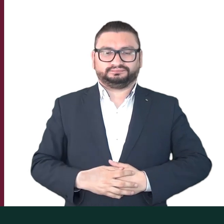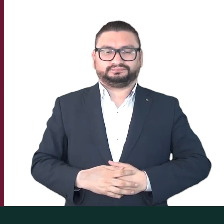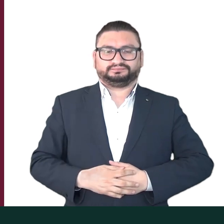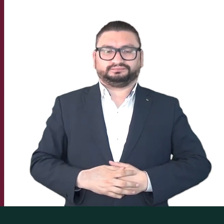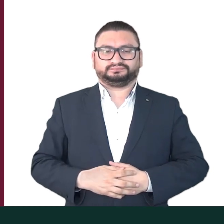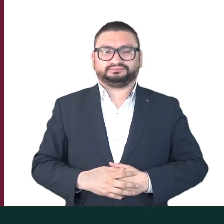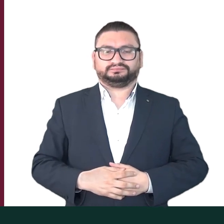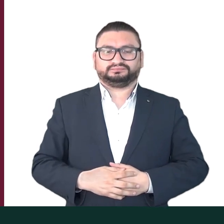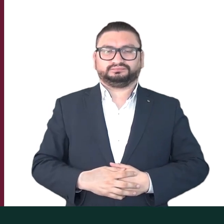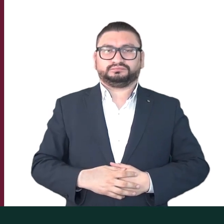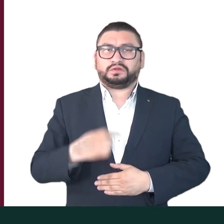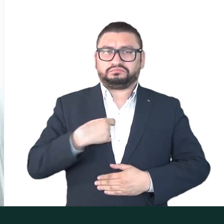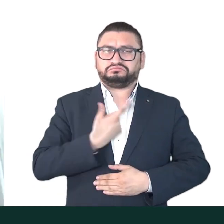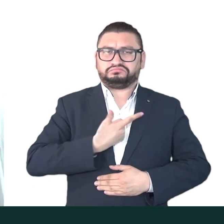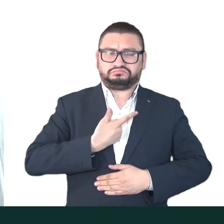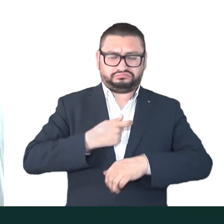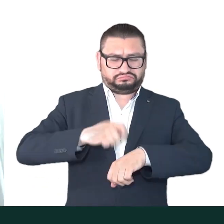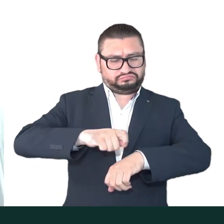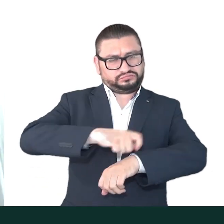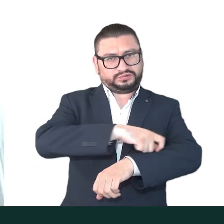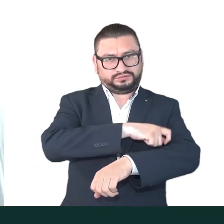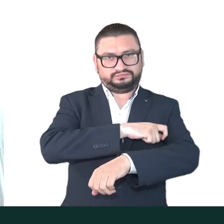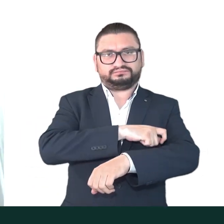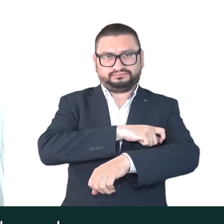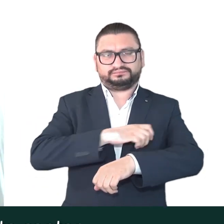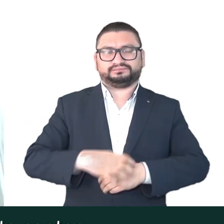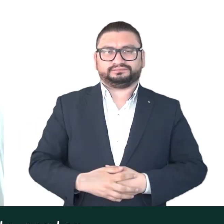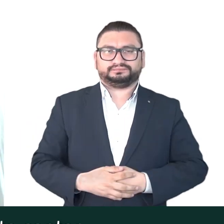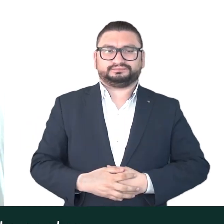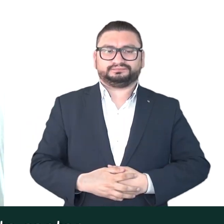intereses? Me traje.